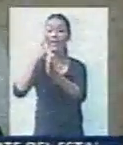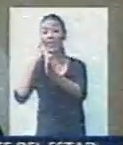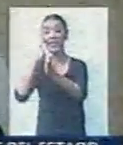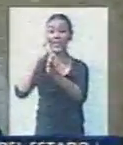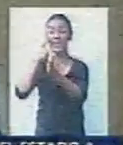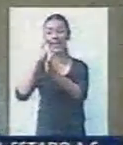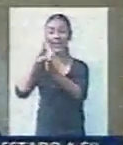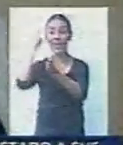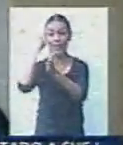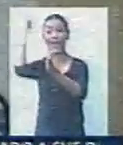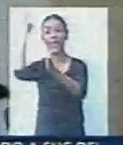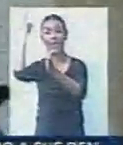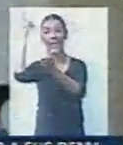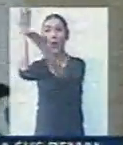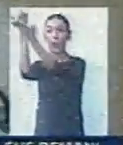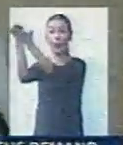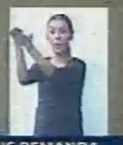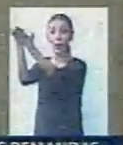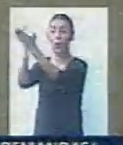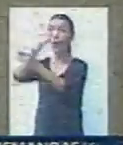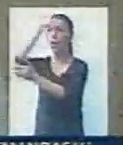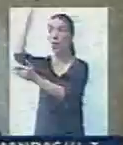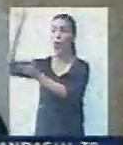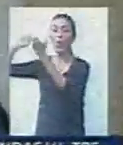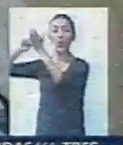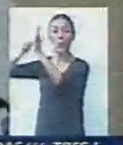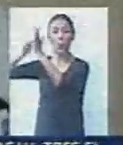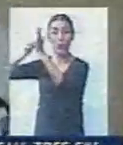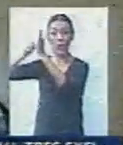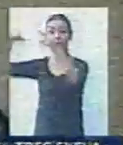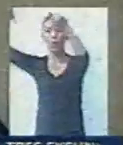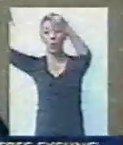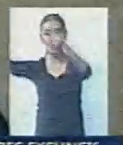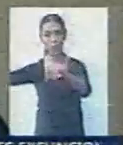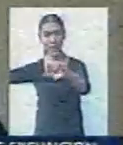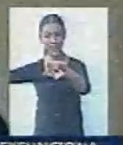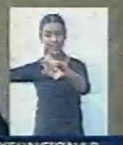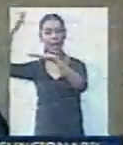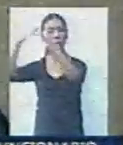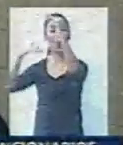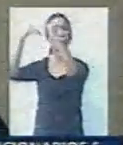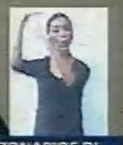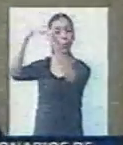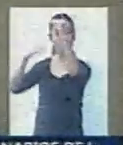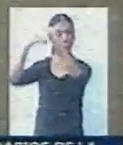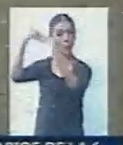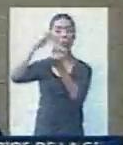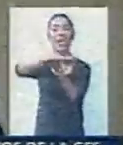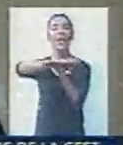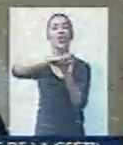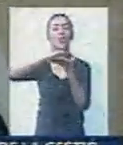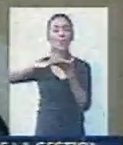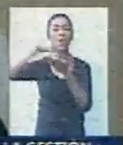incorporó en la petición a la Nación, dentro de los cinco nuevos polideportivos para la ciudad, el de la nueva ciudad. Eso